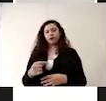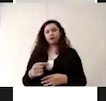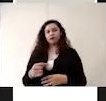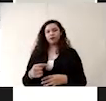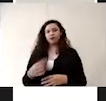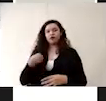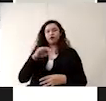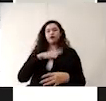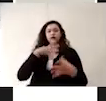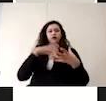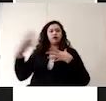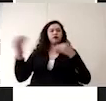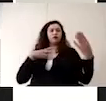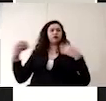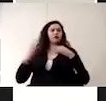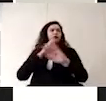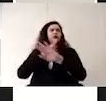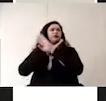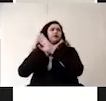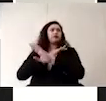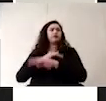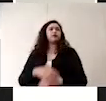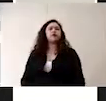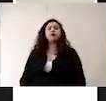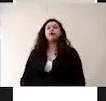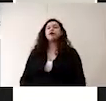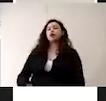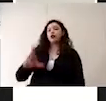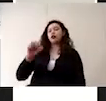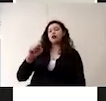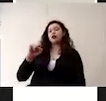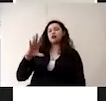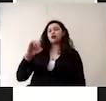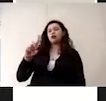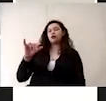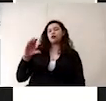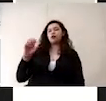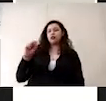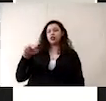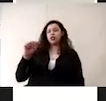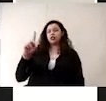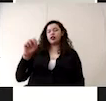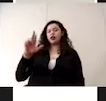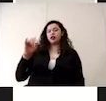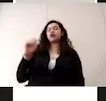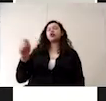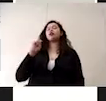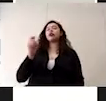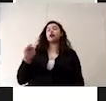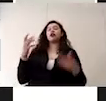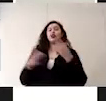contagios por COVID-19. Y residuos sanitarios se refiere a todos aquellos